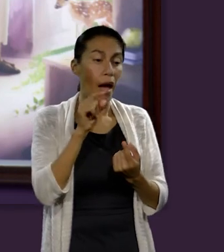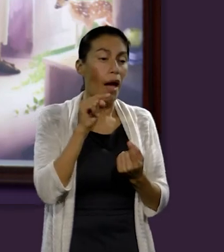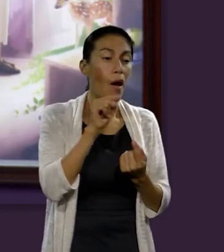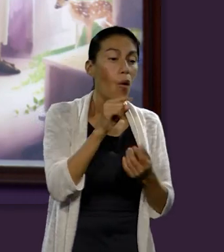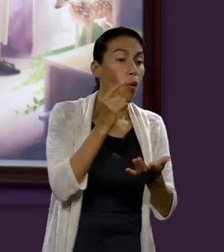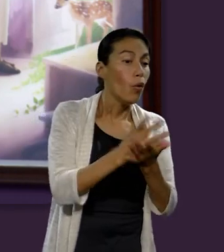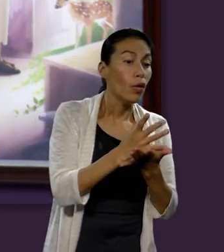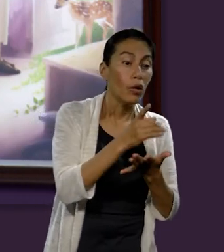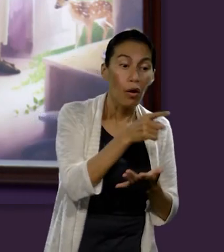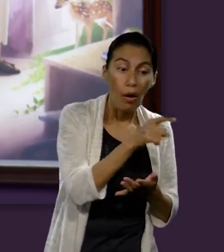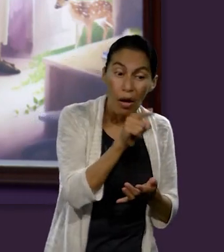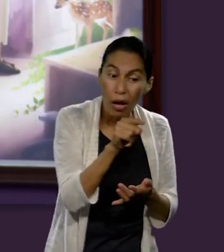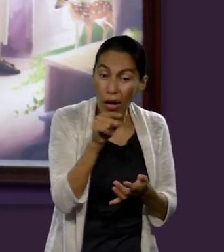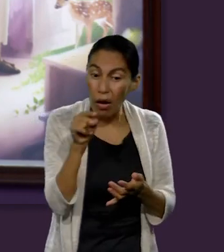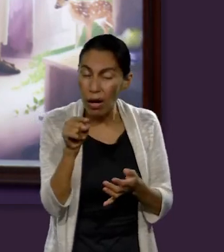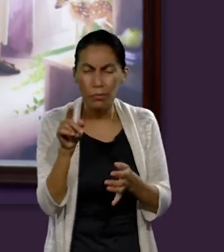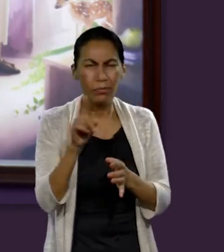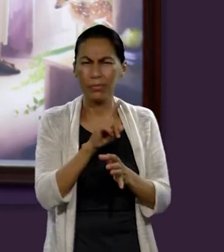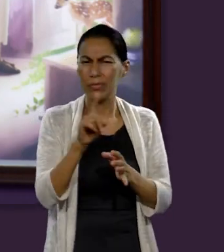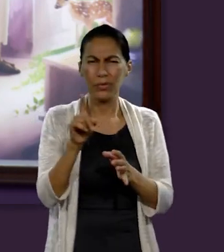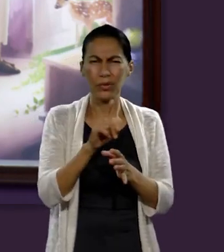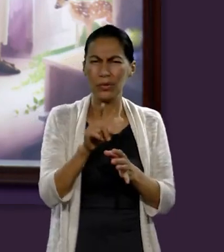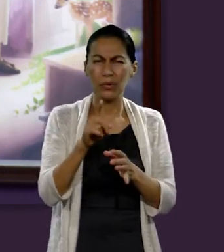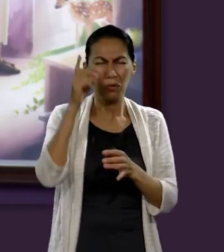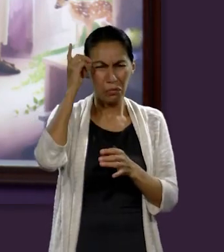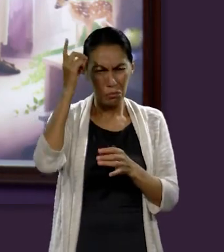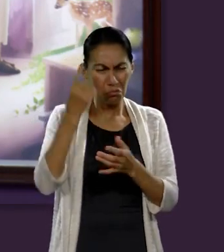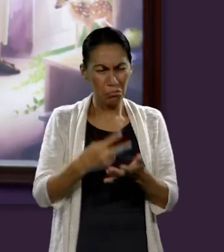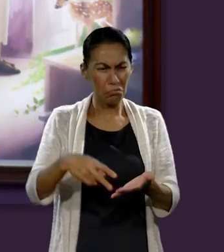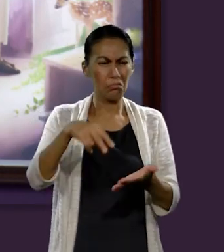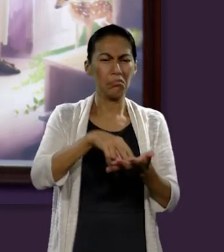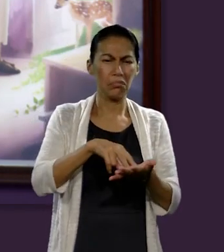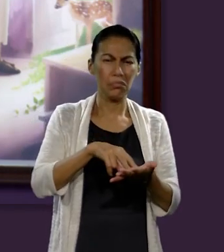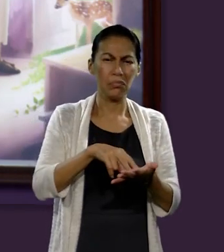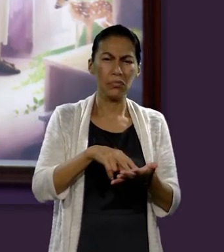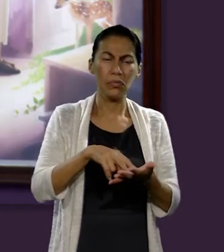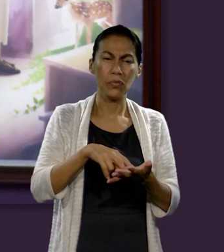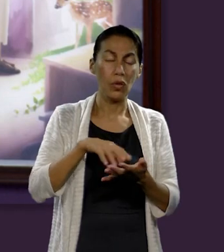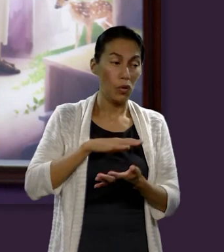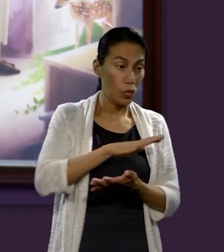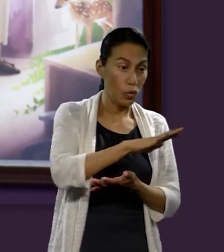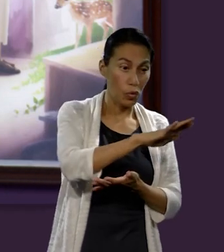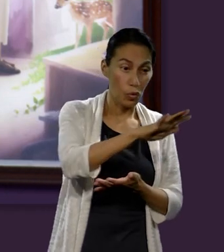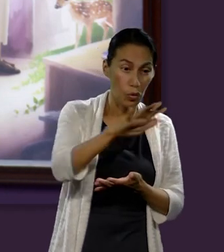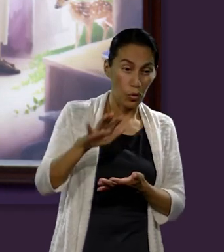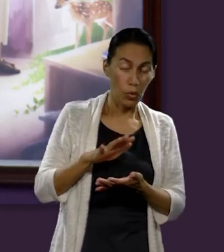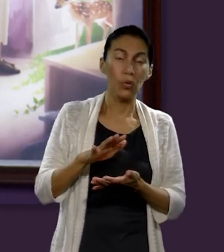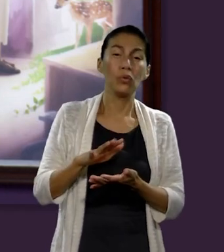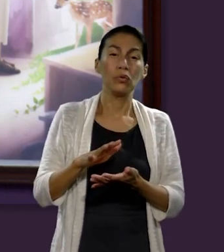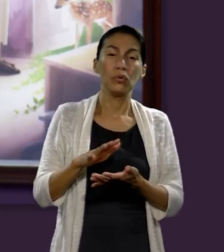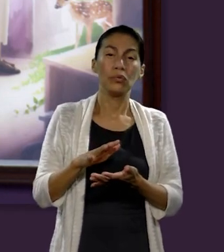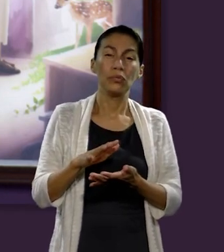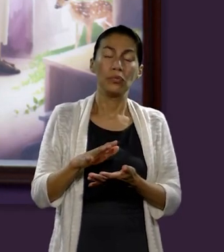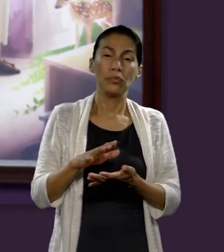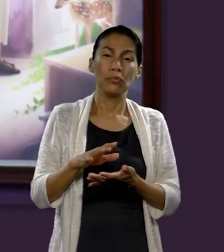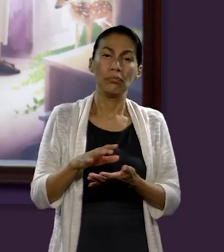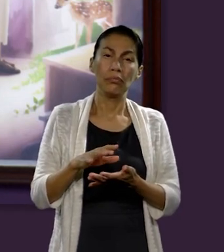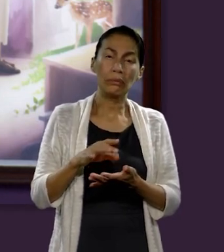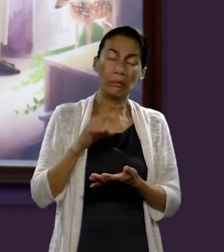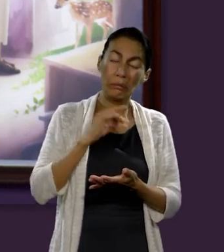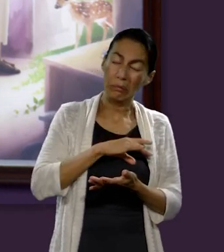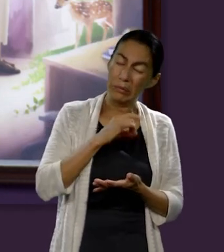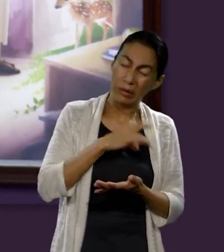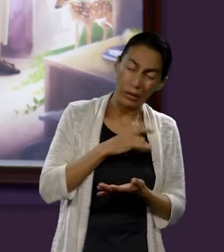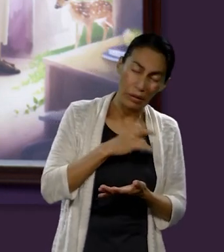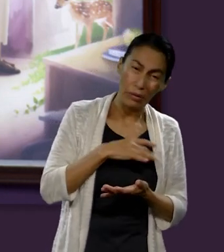cual Jesús o Dios vieron como apropiado el hacer la resurrección. y es que todos, todos